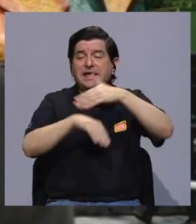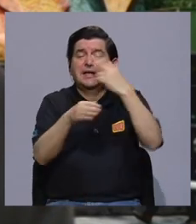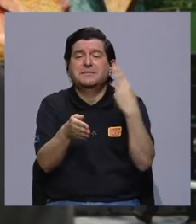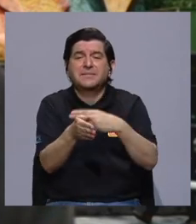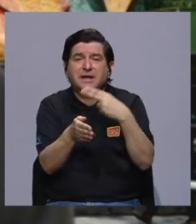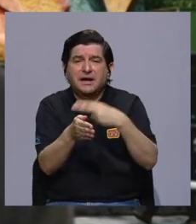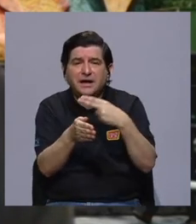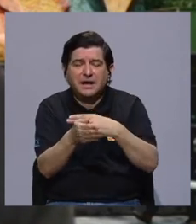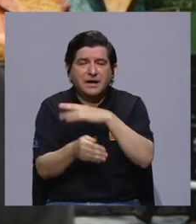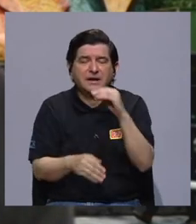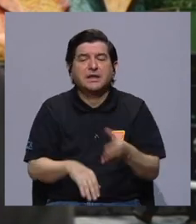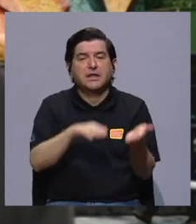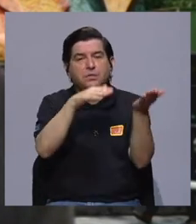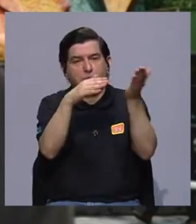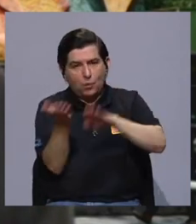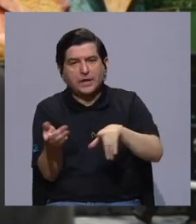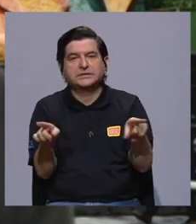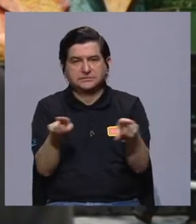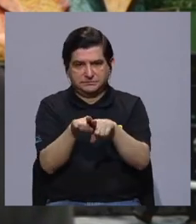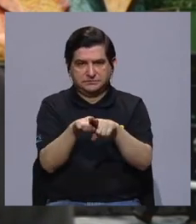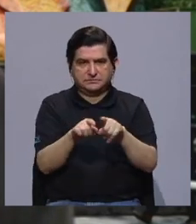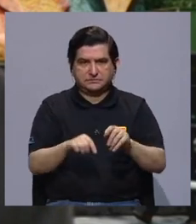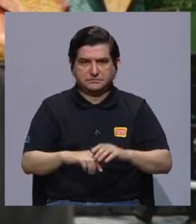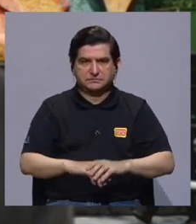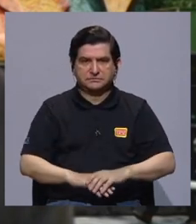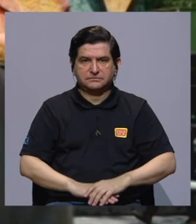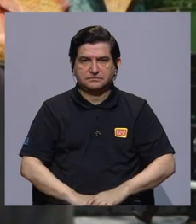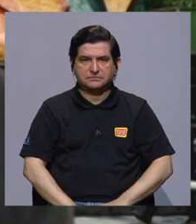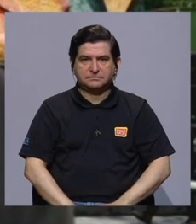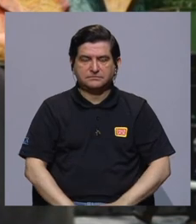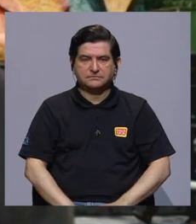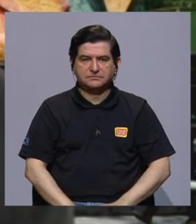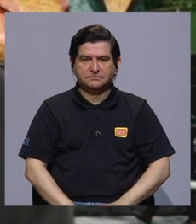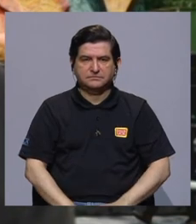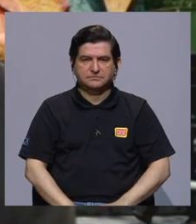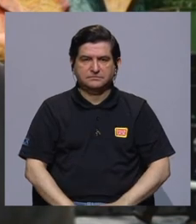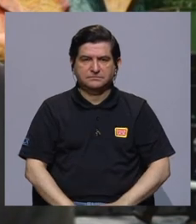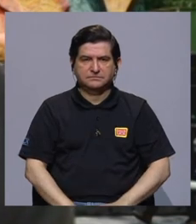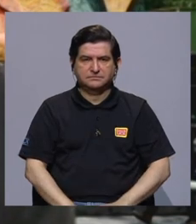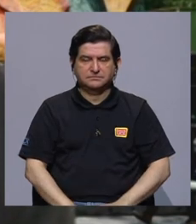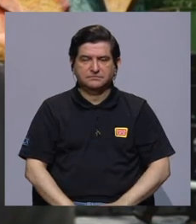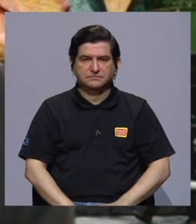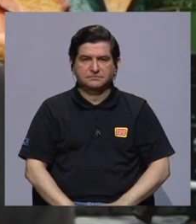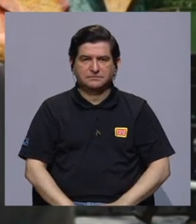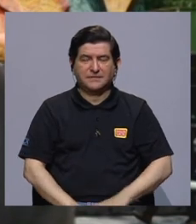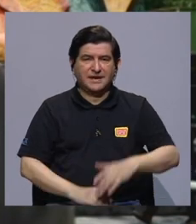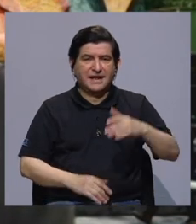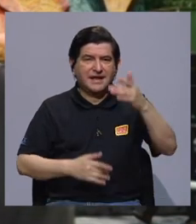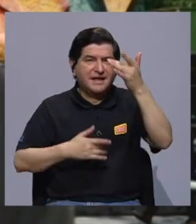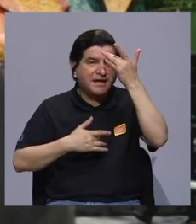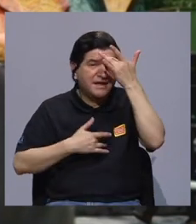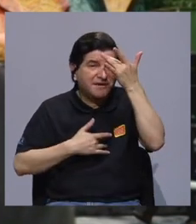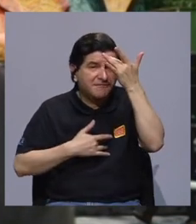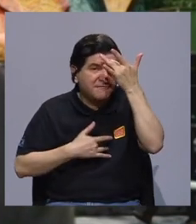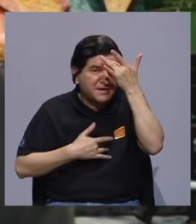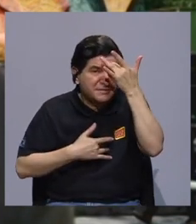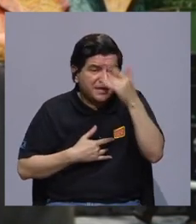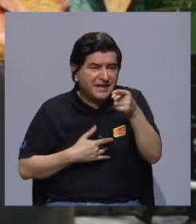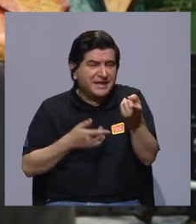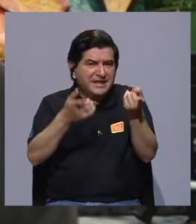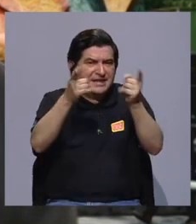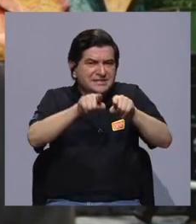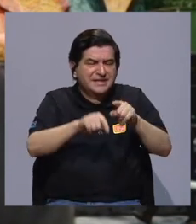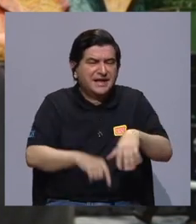nivel de hospitalización y a nivel de muerte, inclusive, ¿verdad? Entonces, aquí no, aquí no, la enfermedad